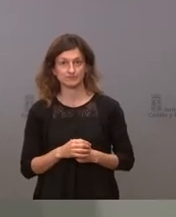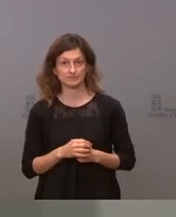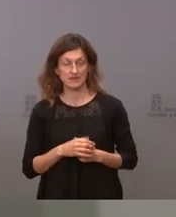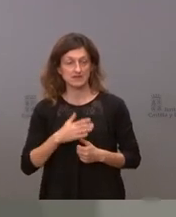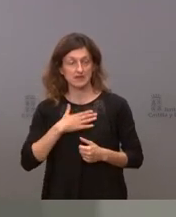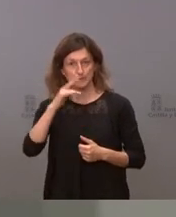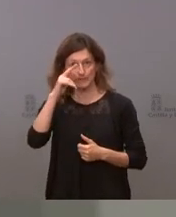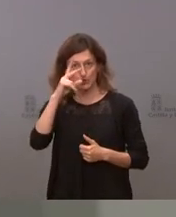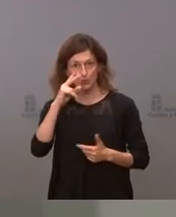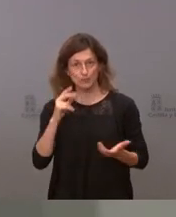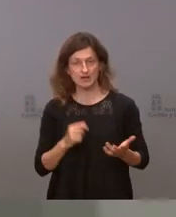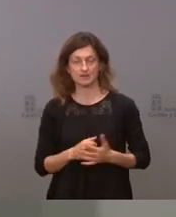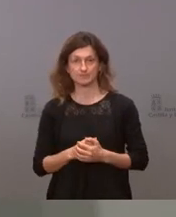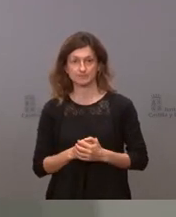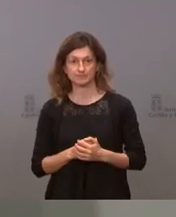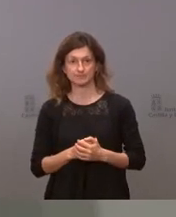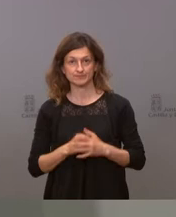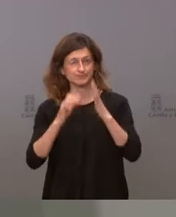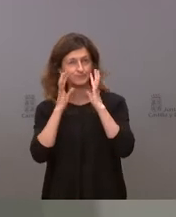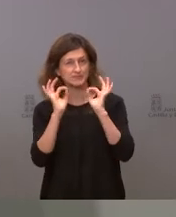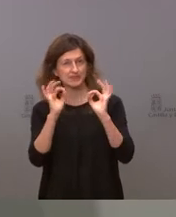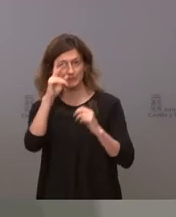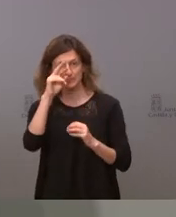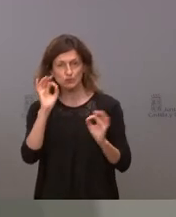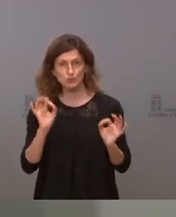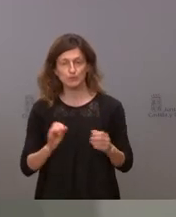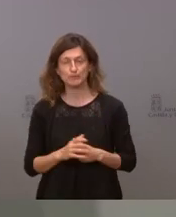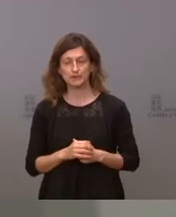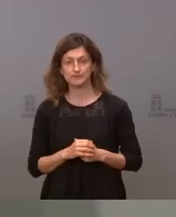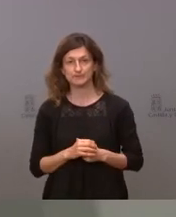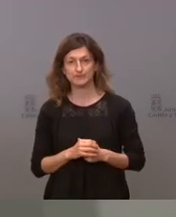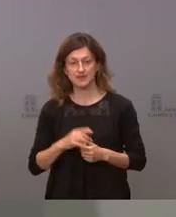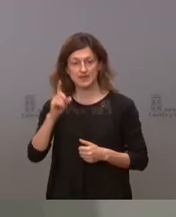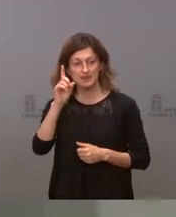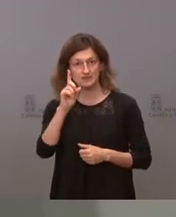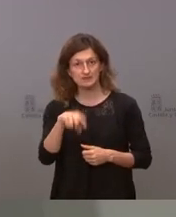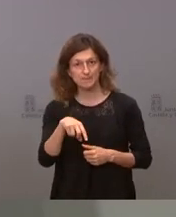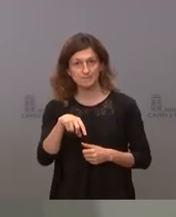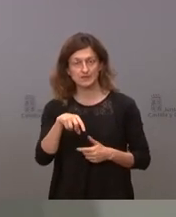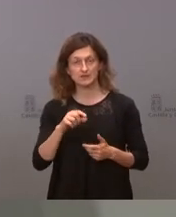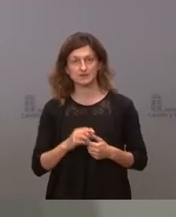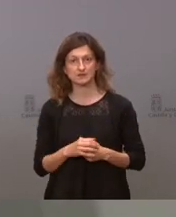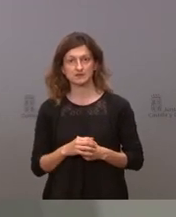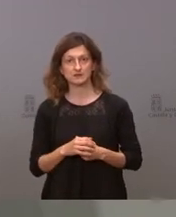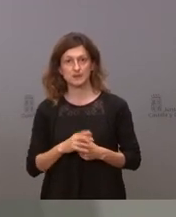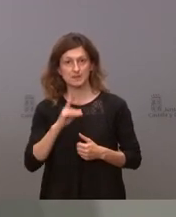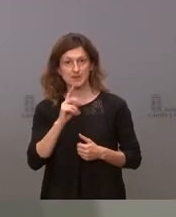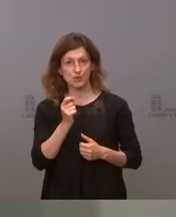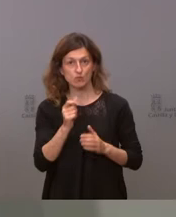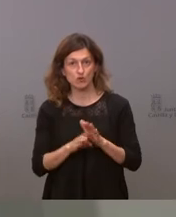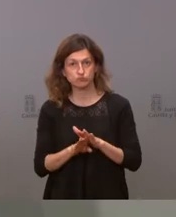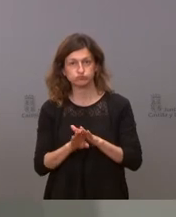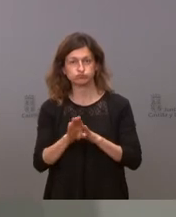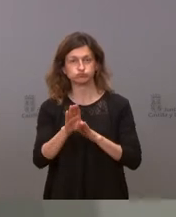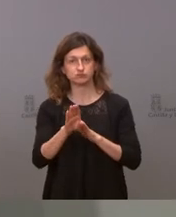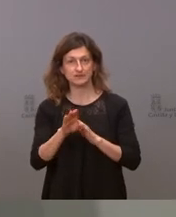preocupa especialmente que también se está produciendo un discreto incremento